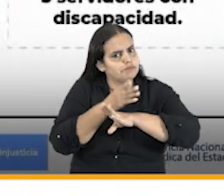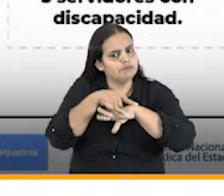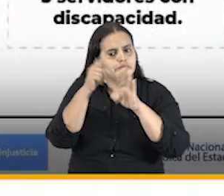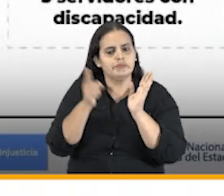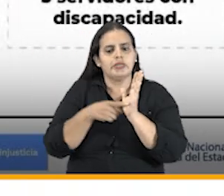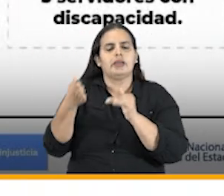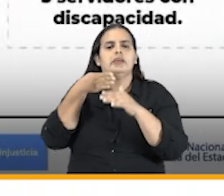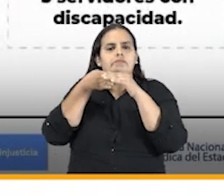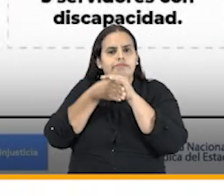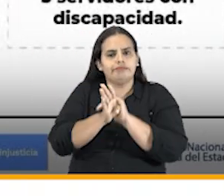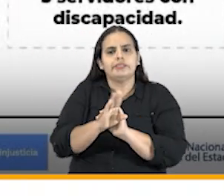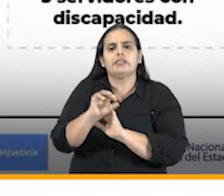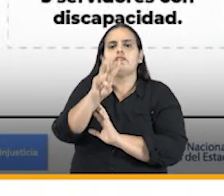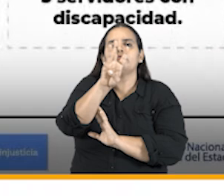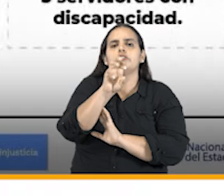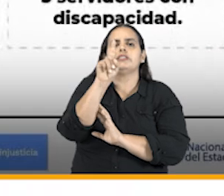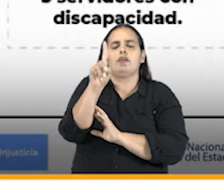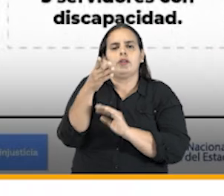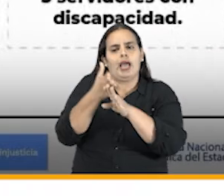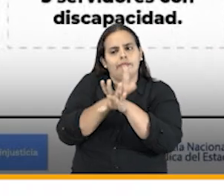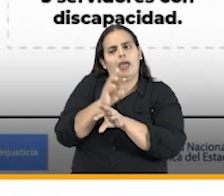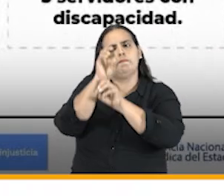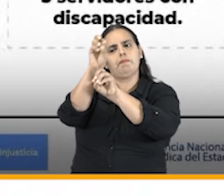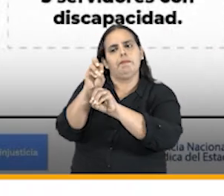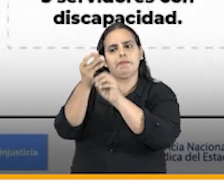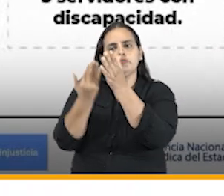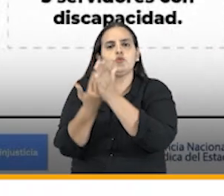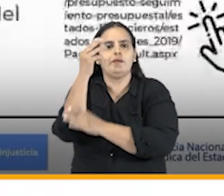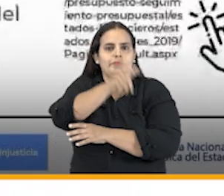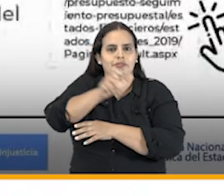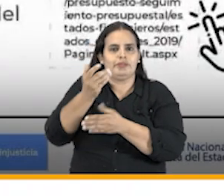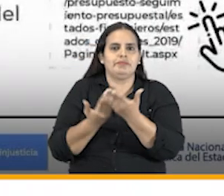reinducciones y 81 inducciones a funcionarios